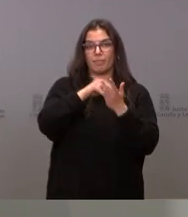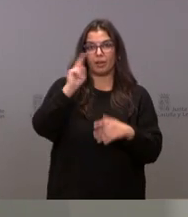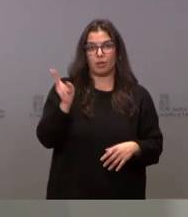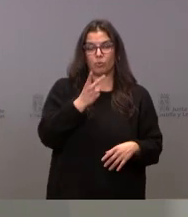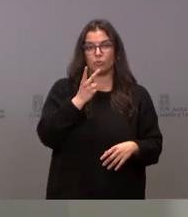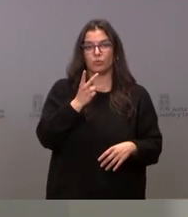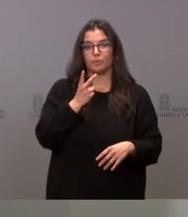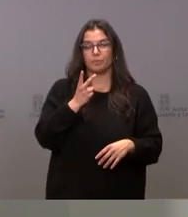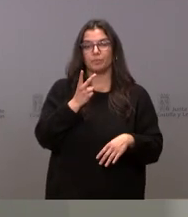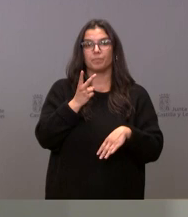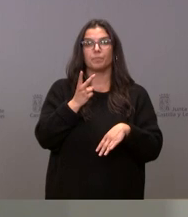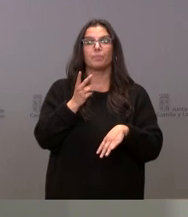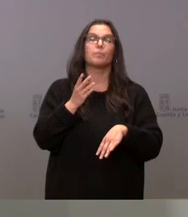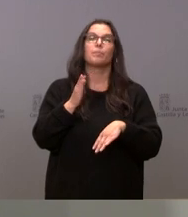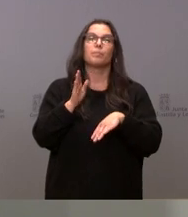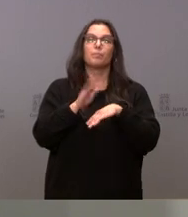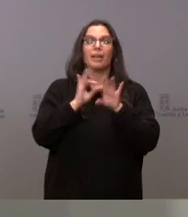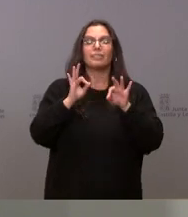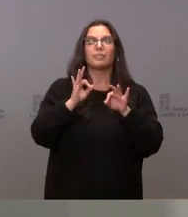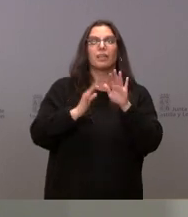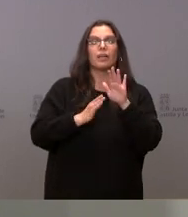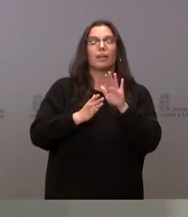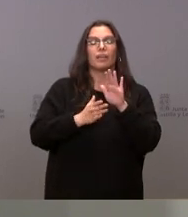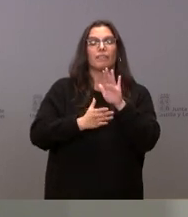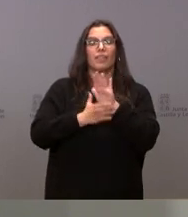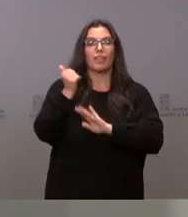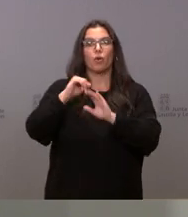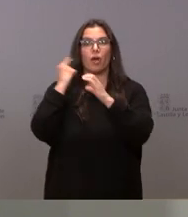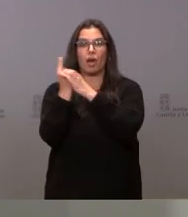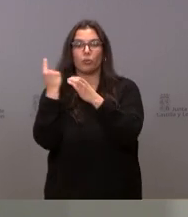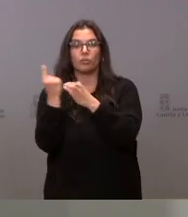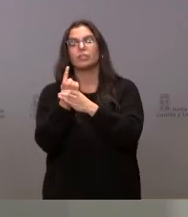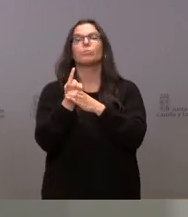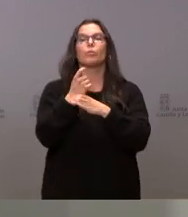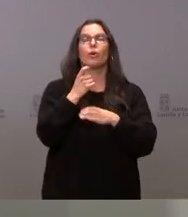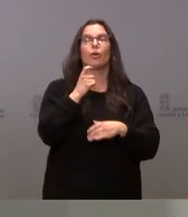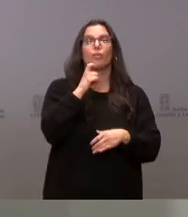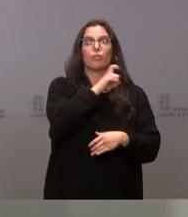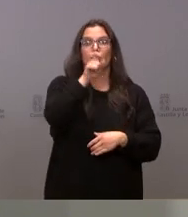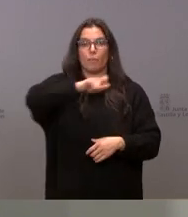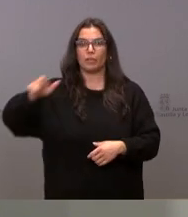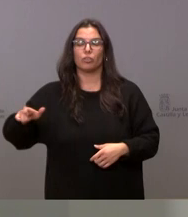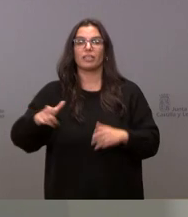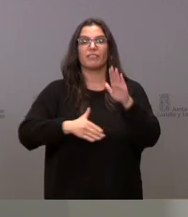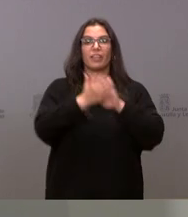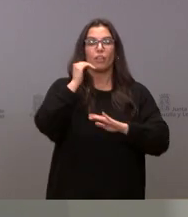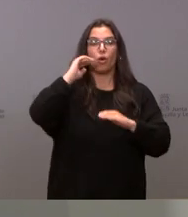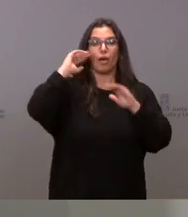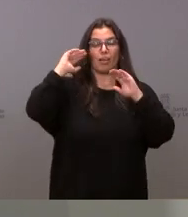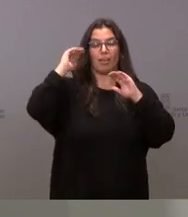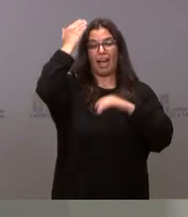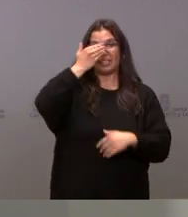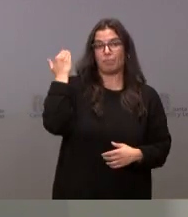para que la Federación de Autismo, la Fundación Personas y la Asociación Aspace desarrollan sus programas de respiro